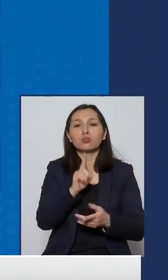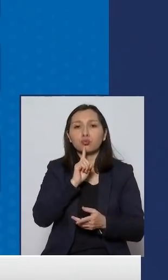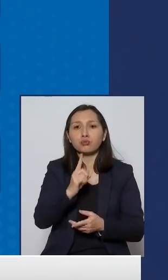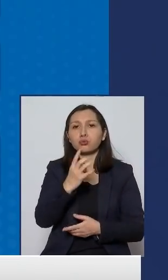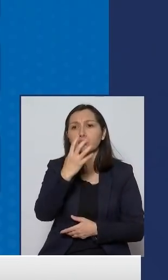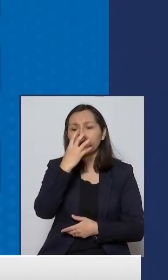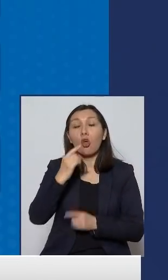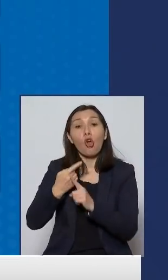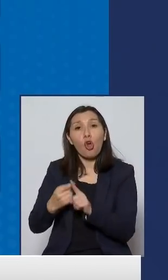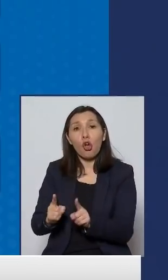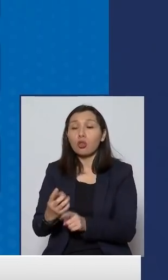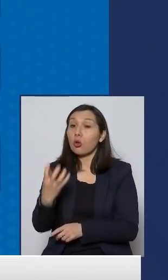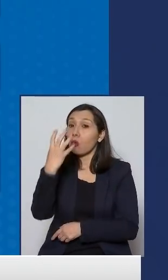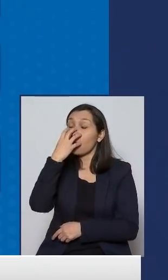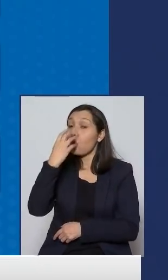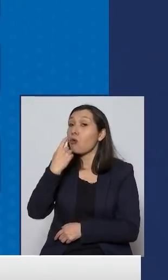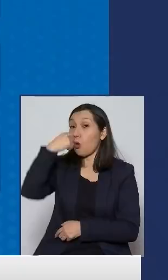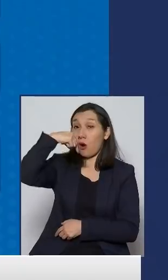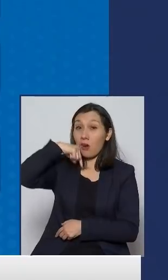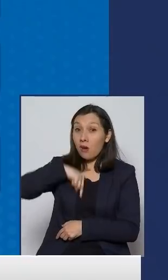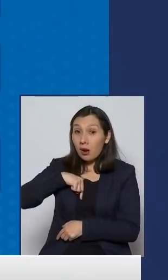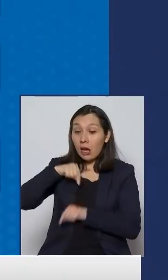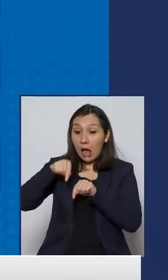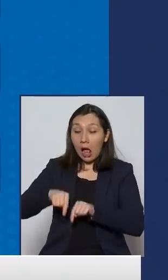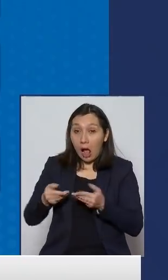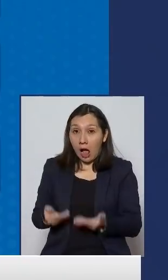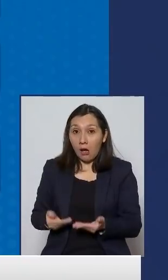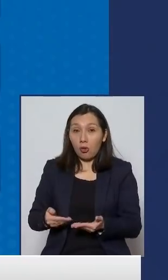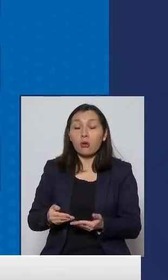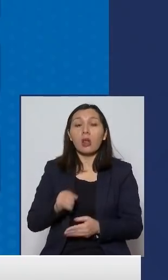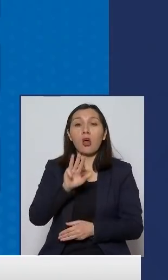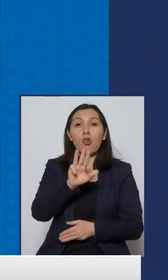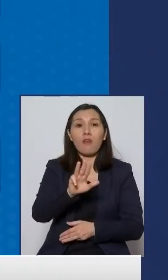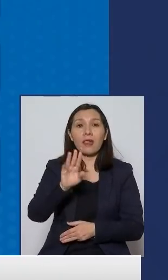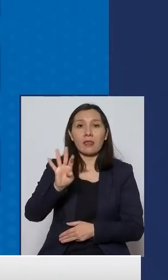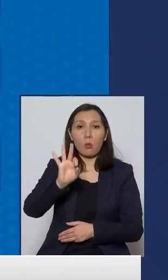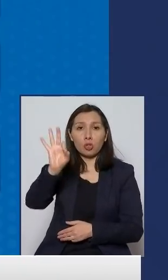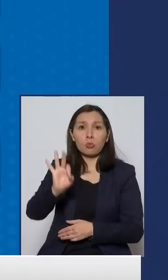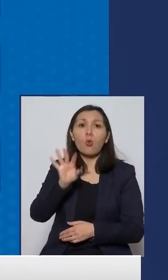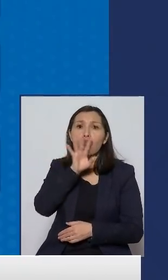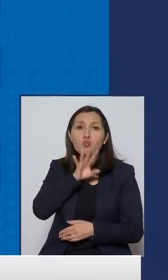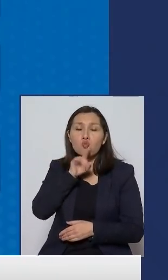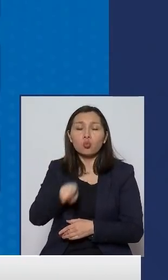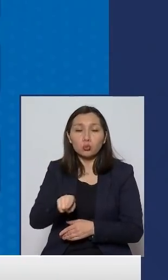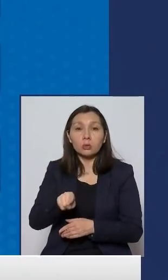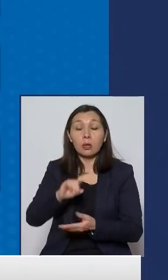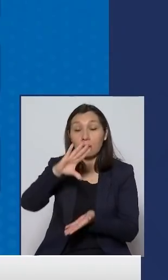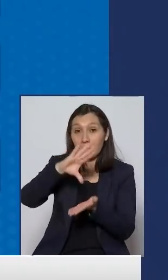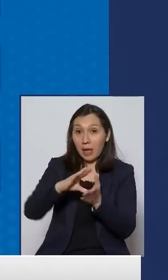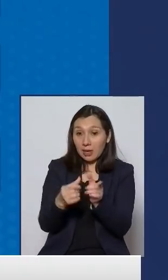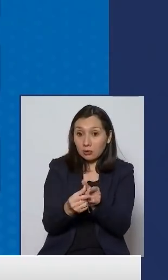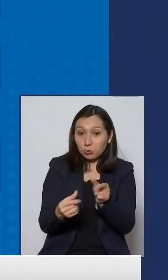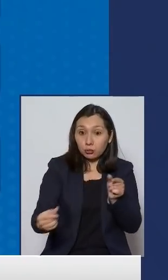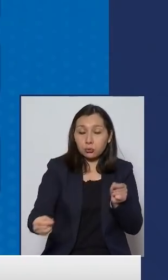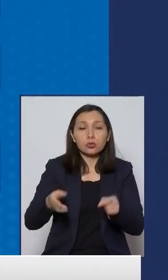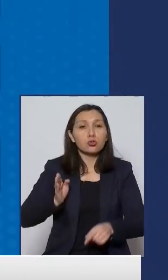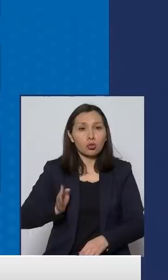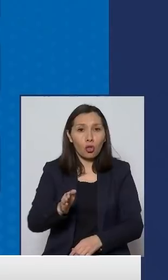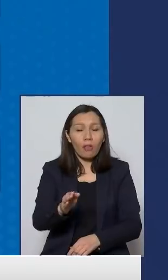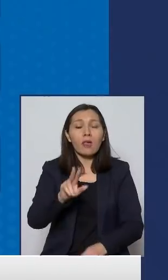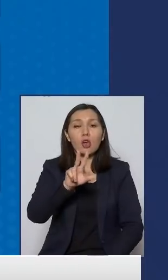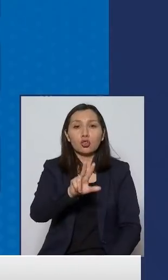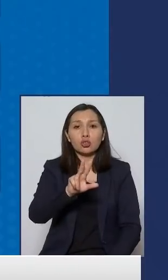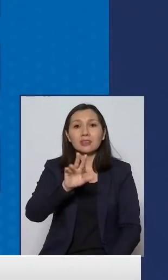mecánicos invasivos en la región metropolitana al día de hoy es de un 94% y a nivel país se mantiene